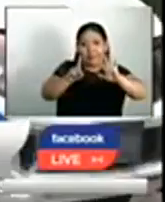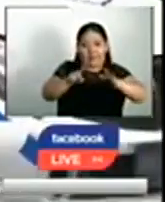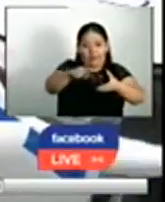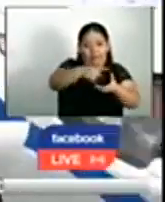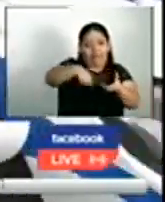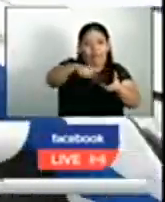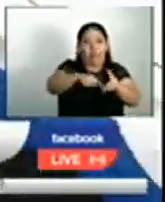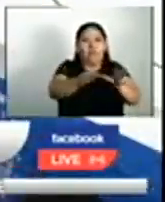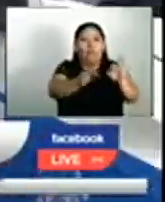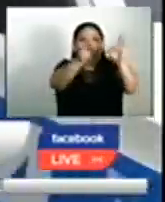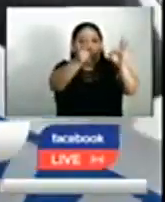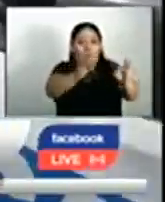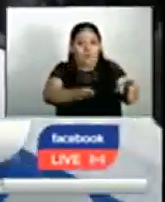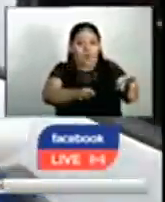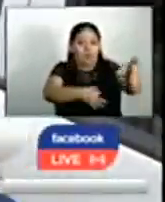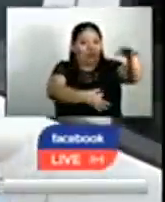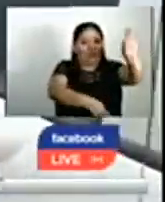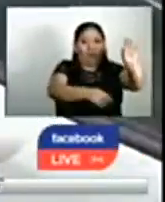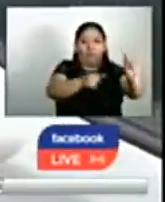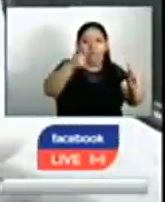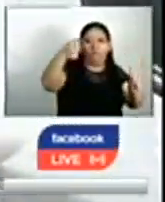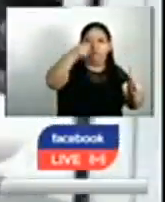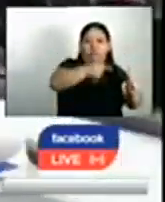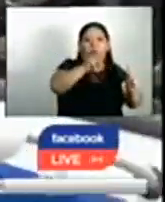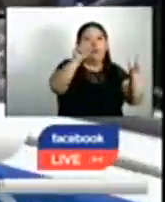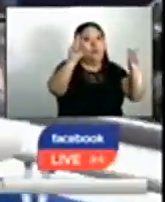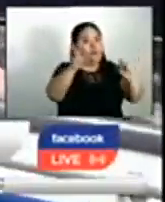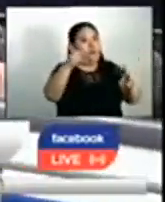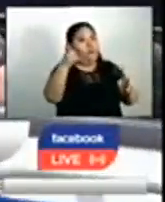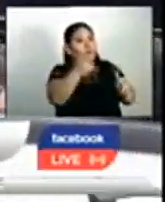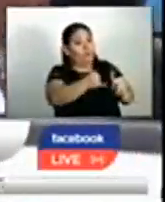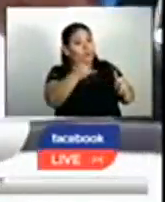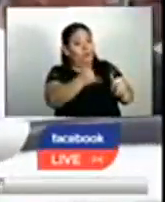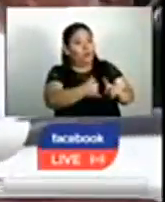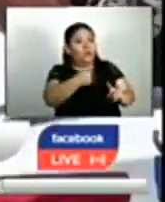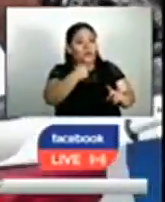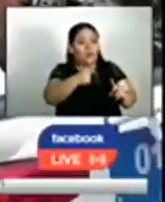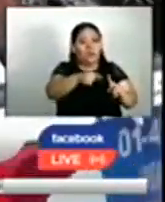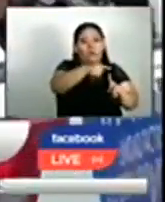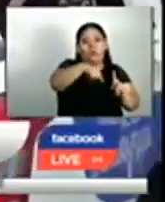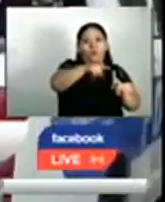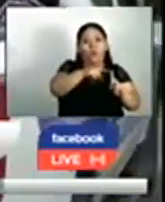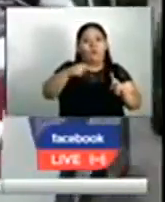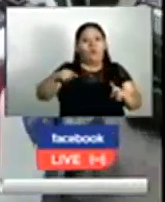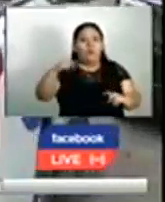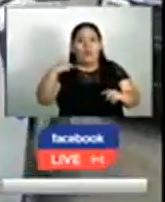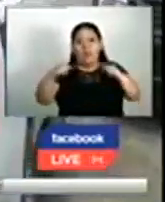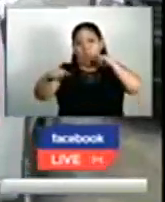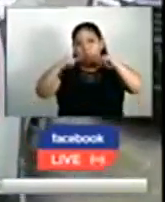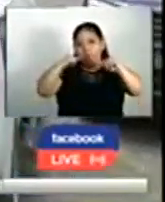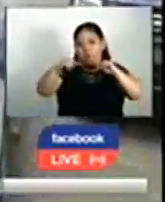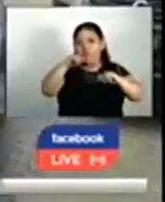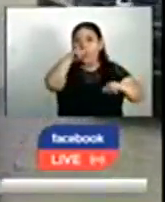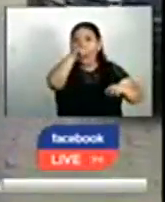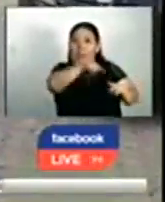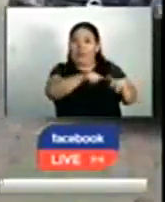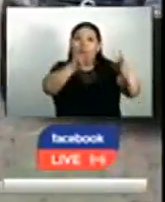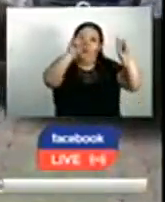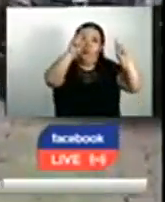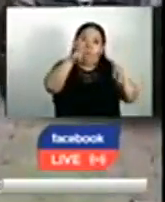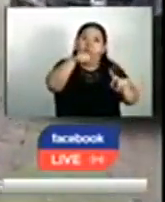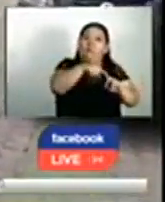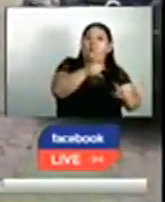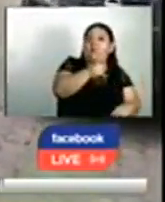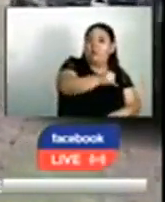de la violación de una menor de edad en la libertad. Entre los detenidos figura un sargento quien sería el autor directo del